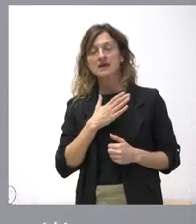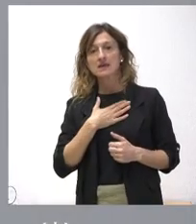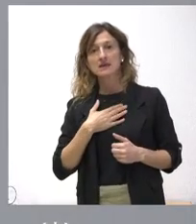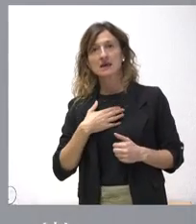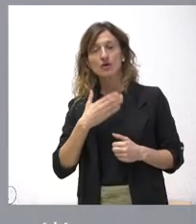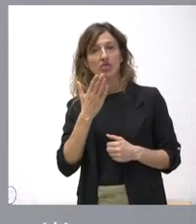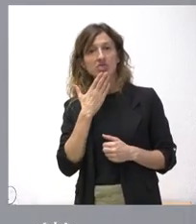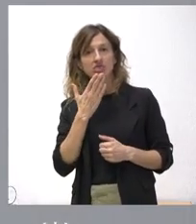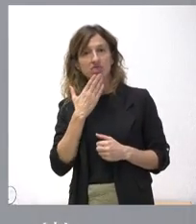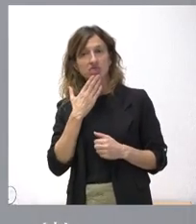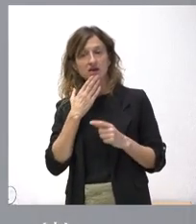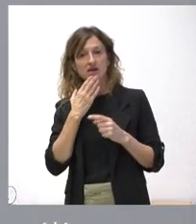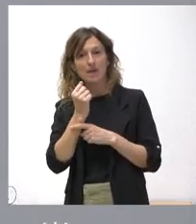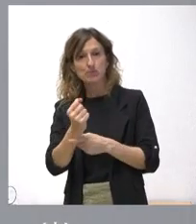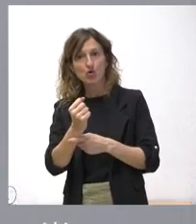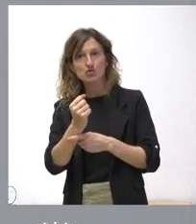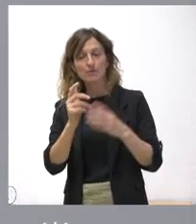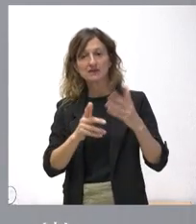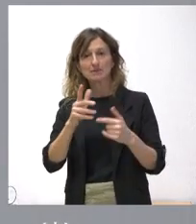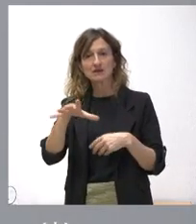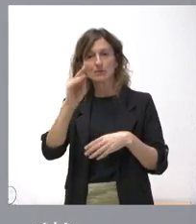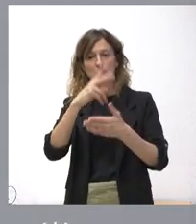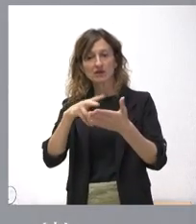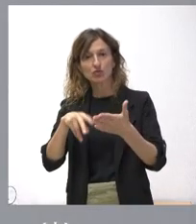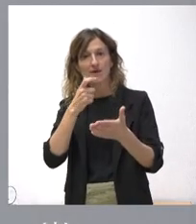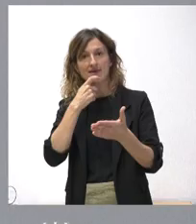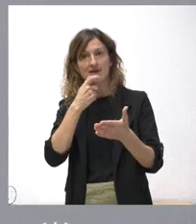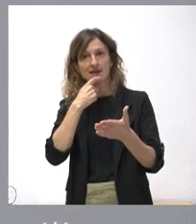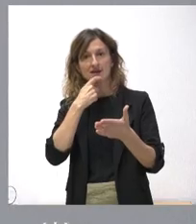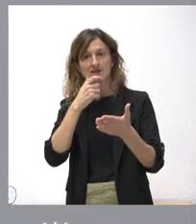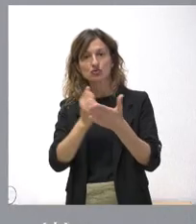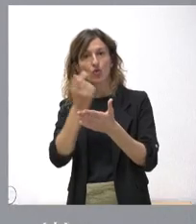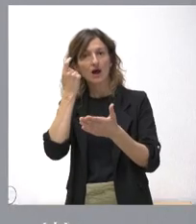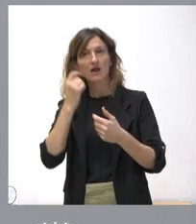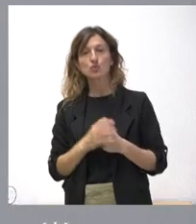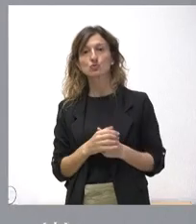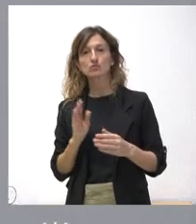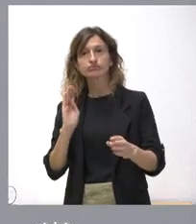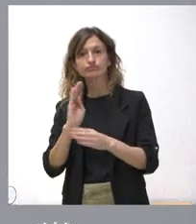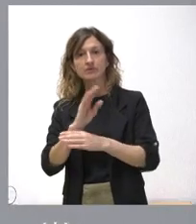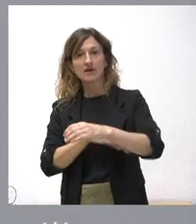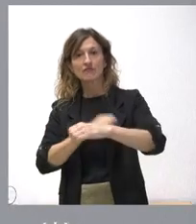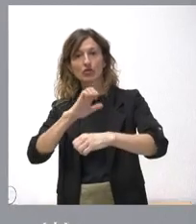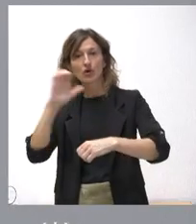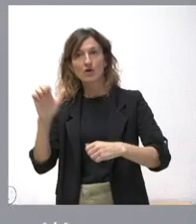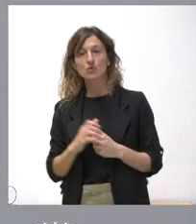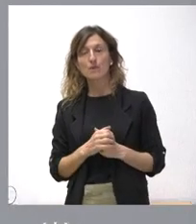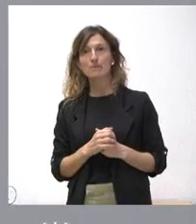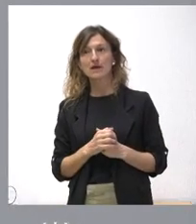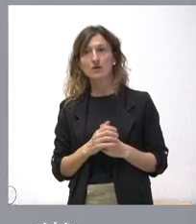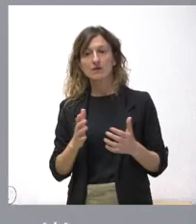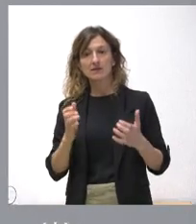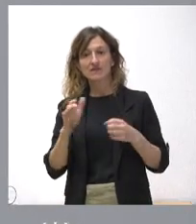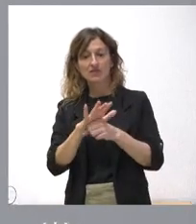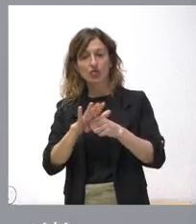lúdica la competencia en matemáticas, en comprensión lectora y en lengua extranjera de todo el alumnado. Se financia con fondos europeos, beneficia especialmente al mundo